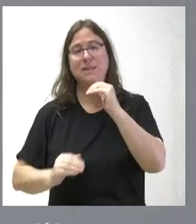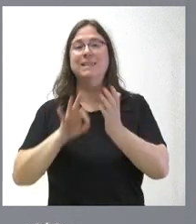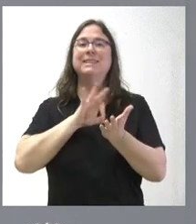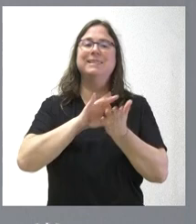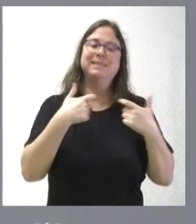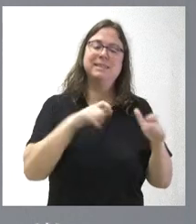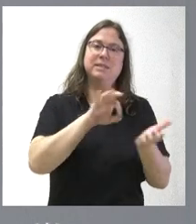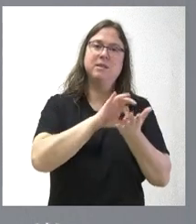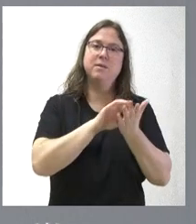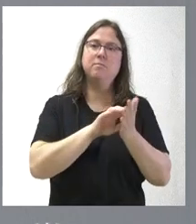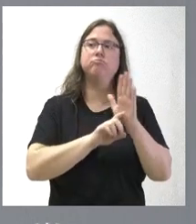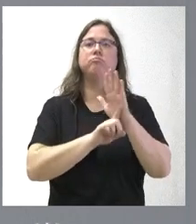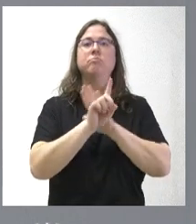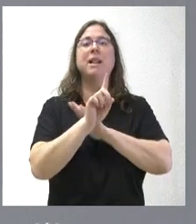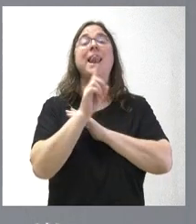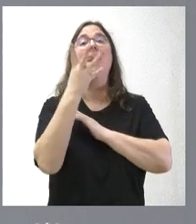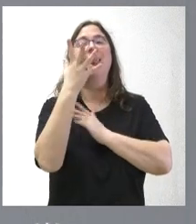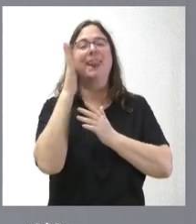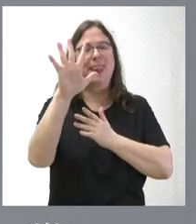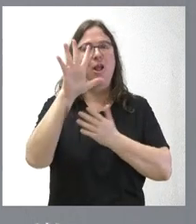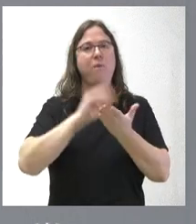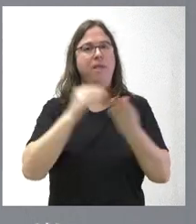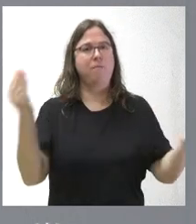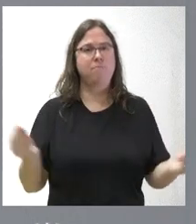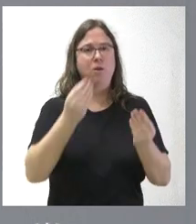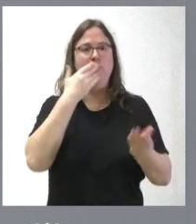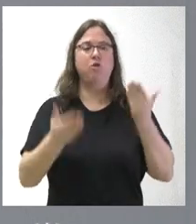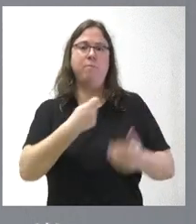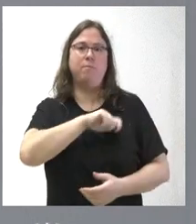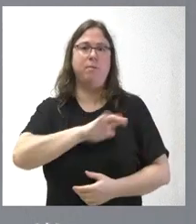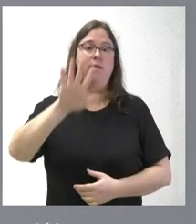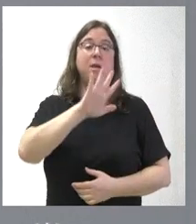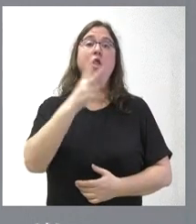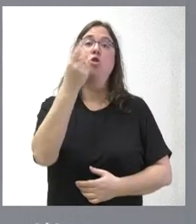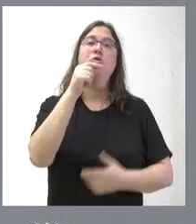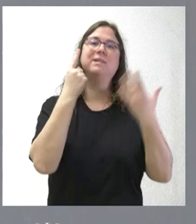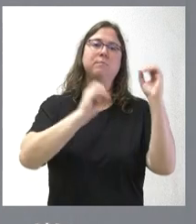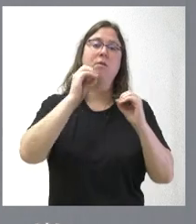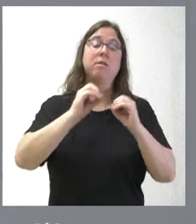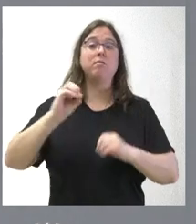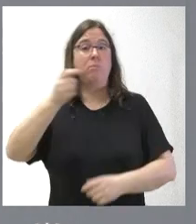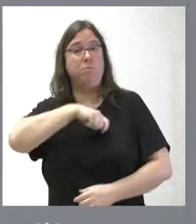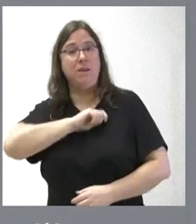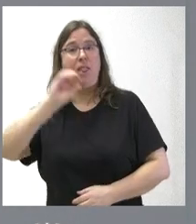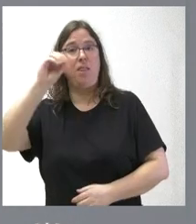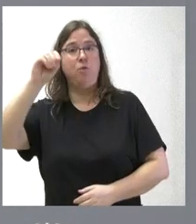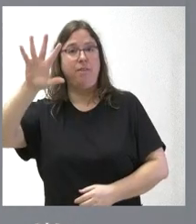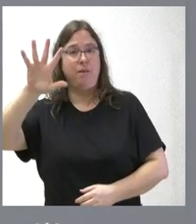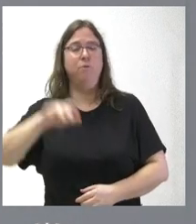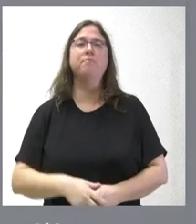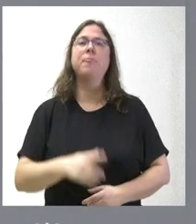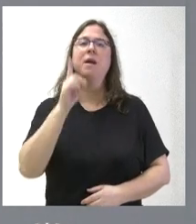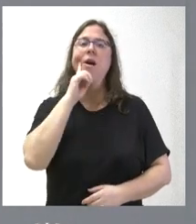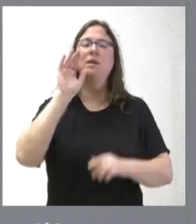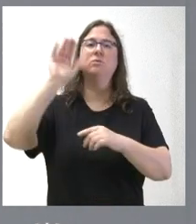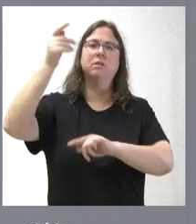evoluciona cinco veces mejor que la media nacional, a un ritmo del 2,6% frente al 0,5% nacional. En el caso del comercio exterior,